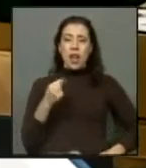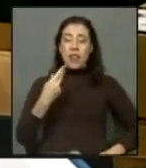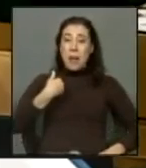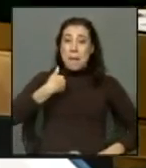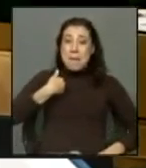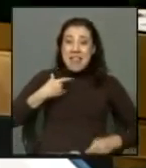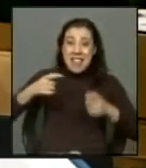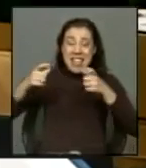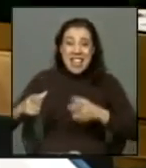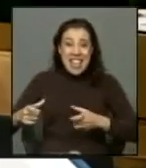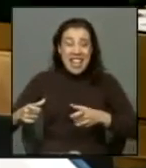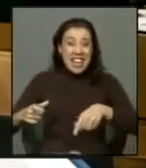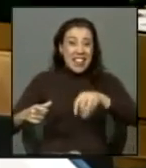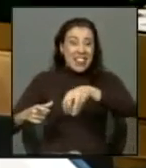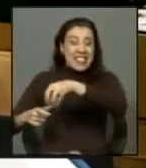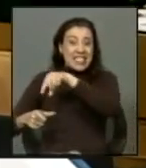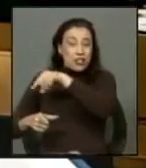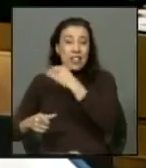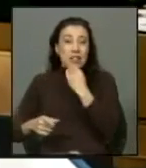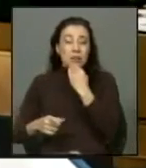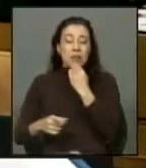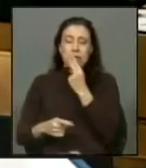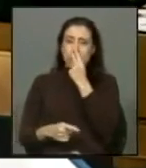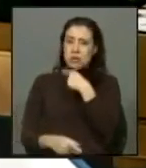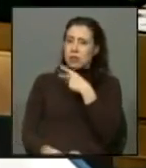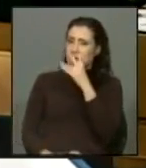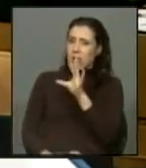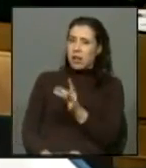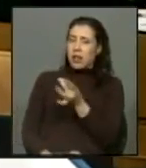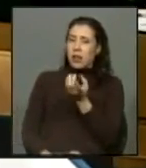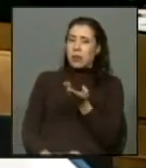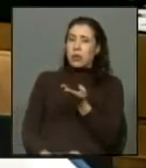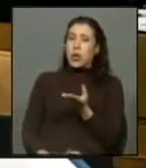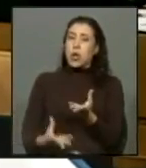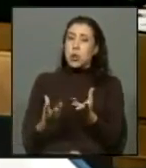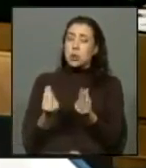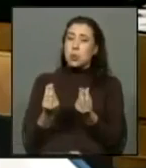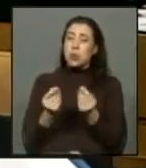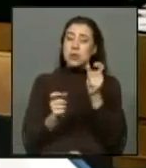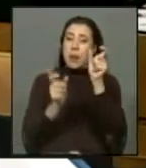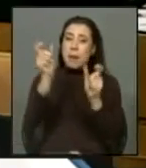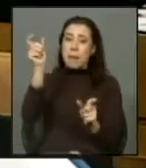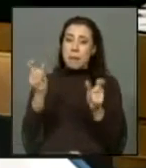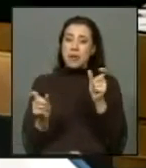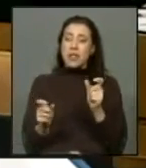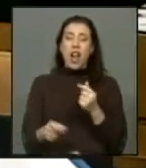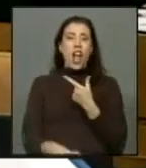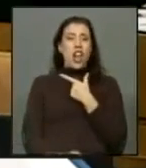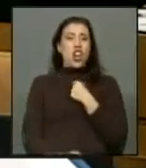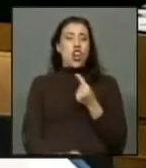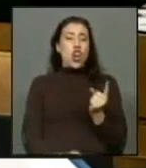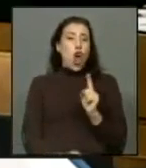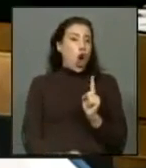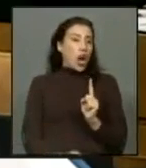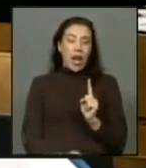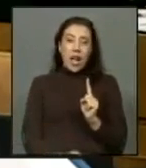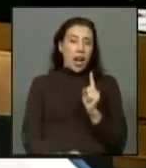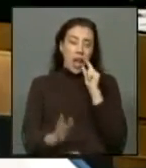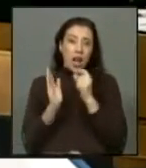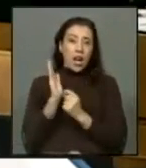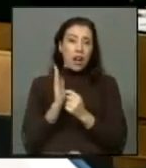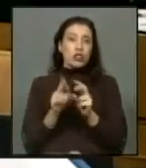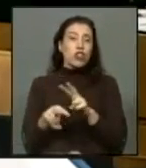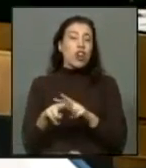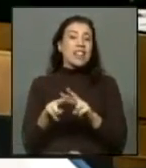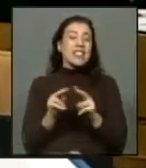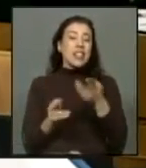distrito hacen ver que muchas de las personas no quieren realmente reconocer lo que